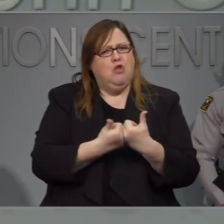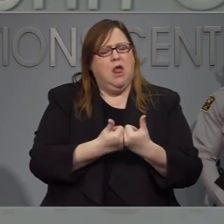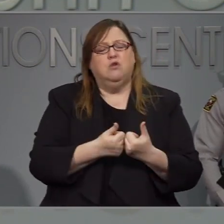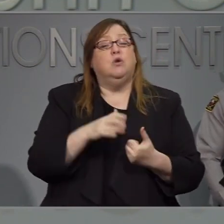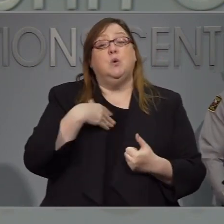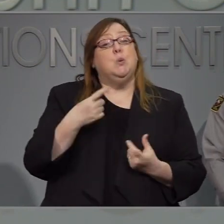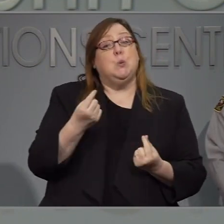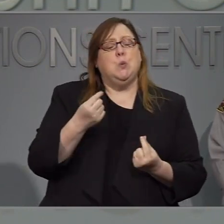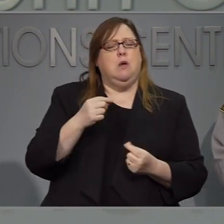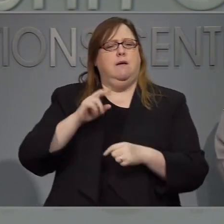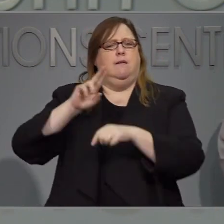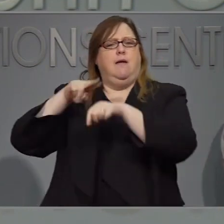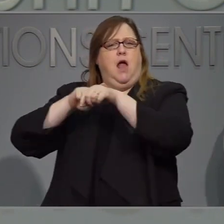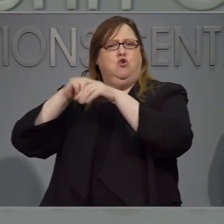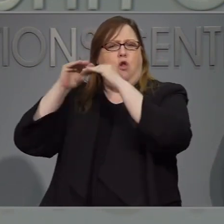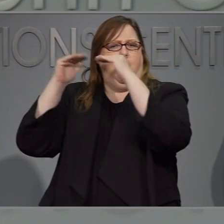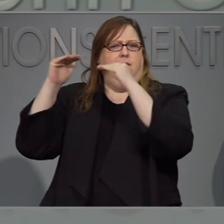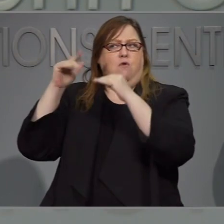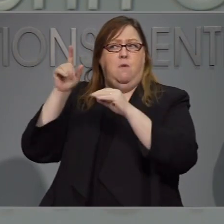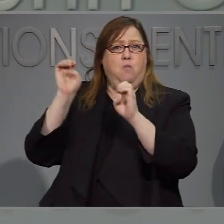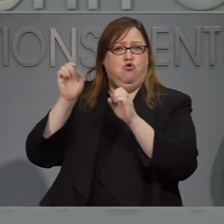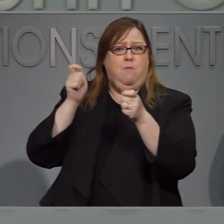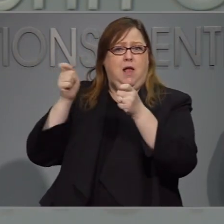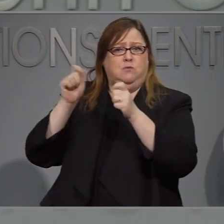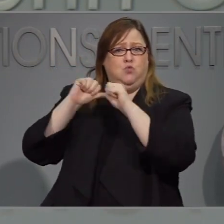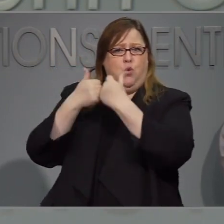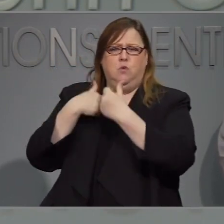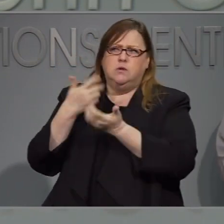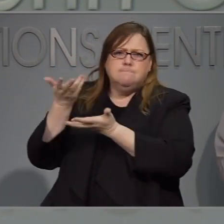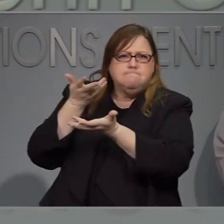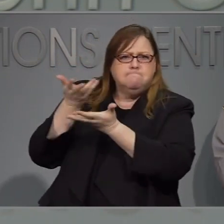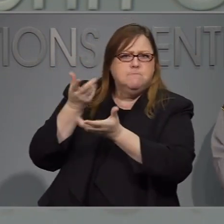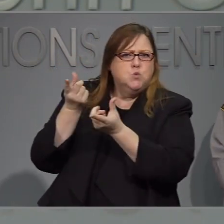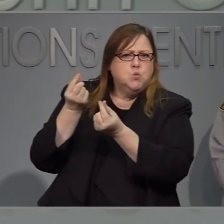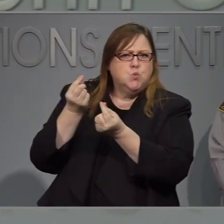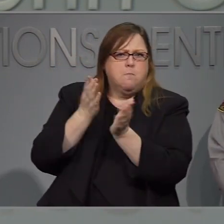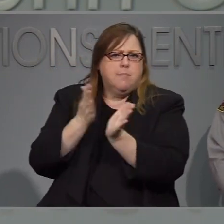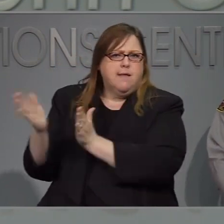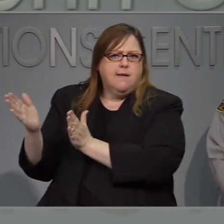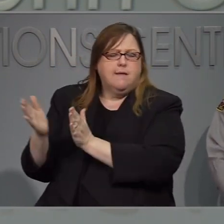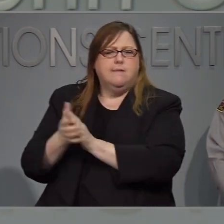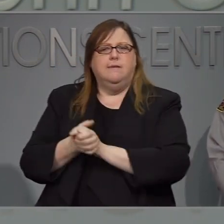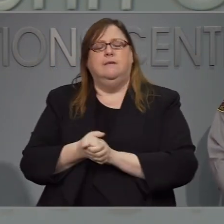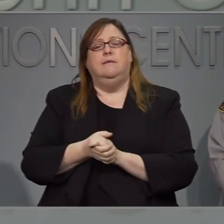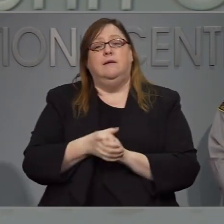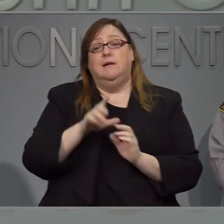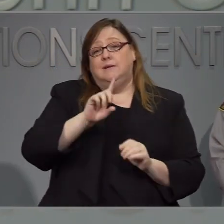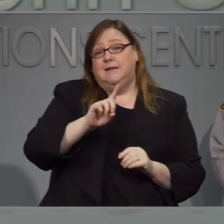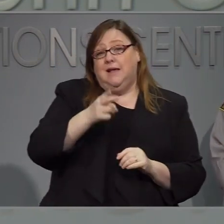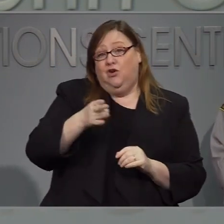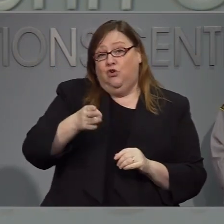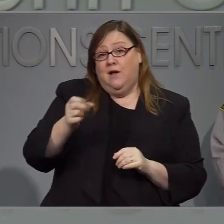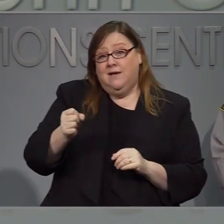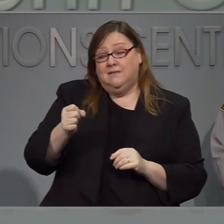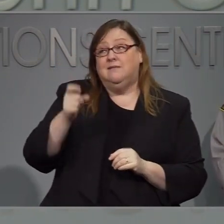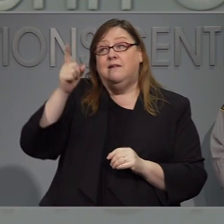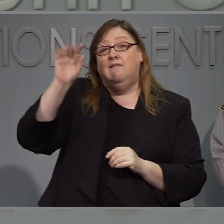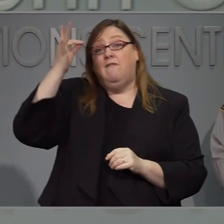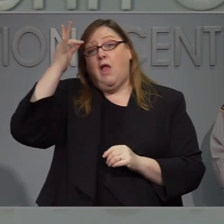nuestros asociación de emergencia ellos que el departamento de servicios humanos también está